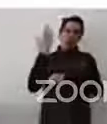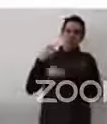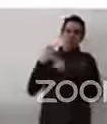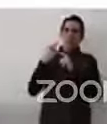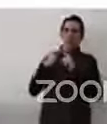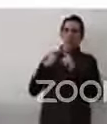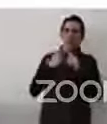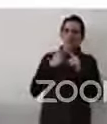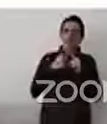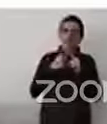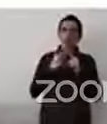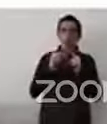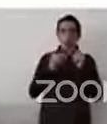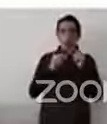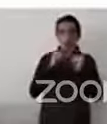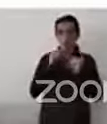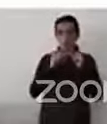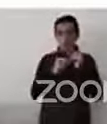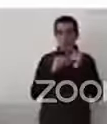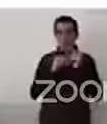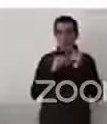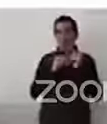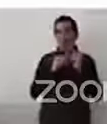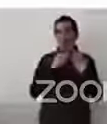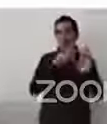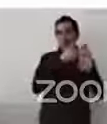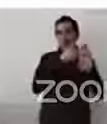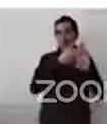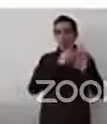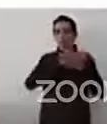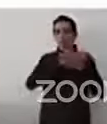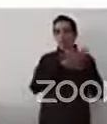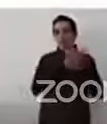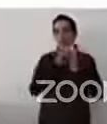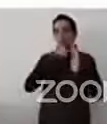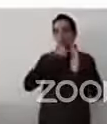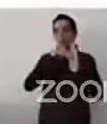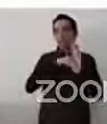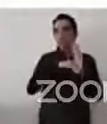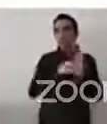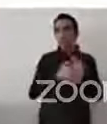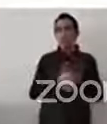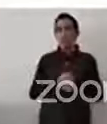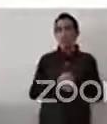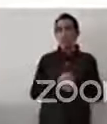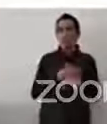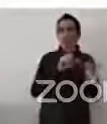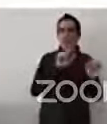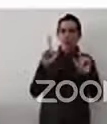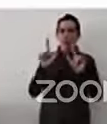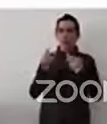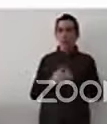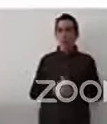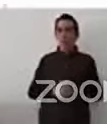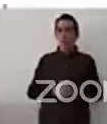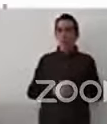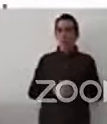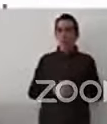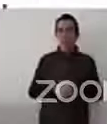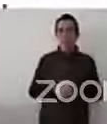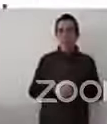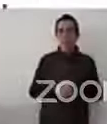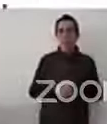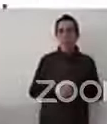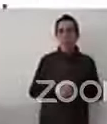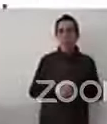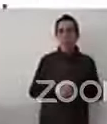nos traen a doblegar el día de hoy. Siguiente, por favor. Y para eso hay, desde la OEA